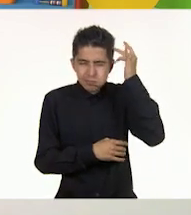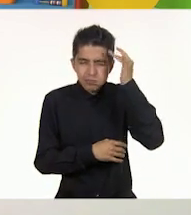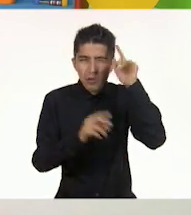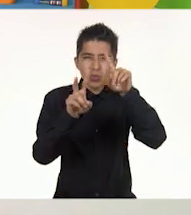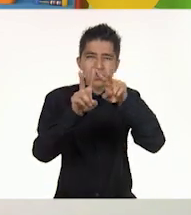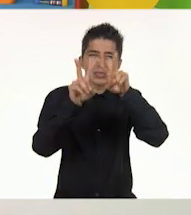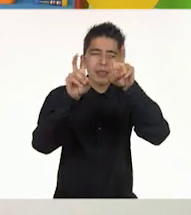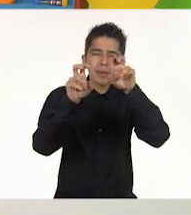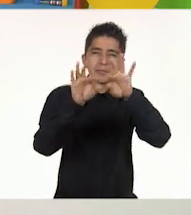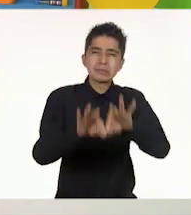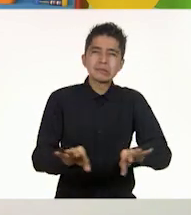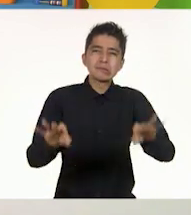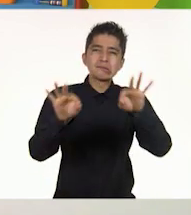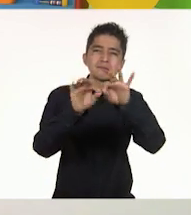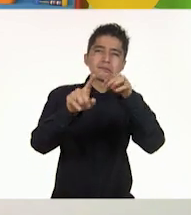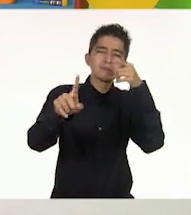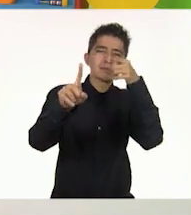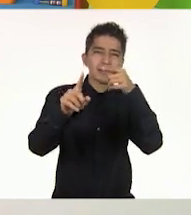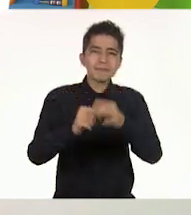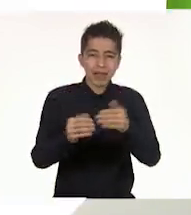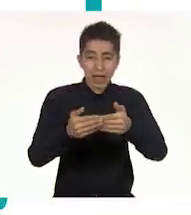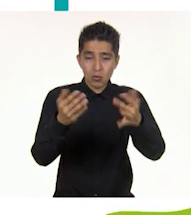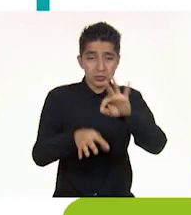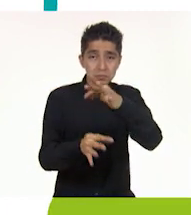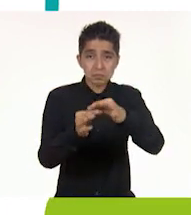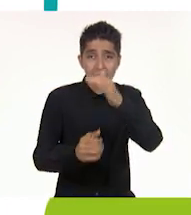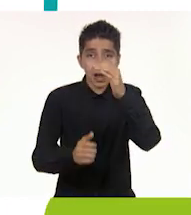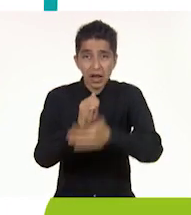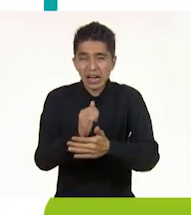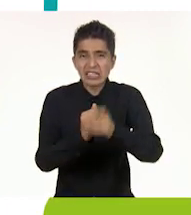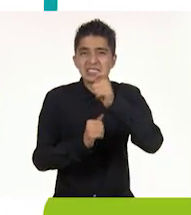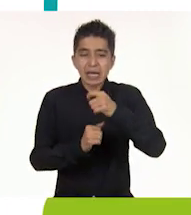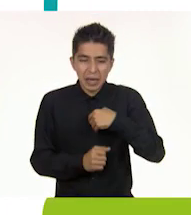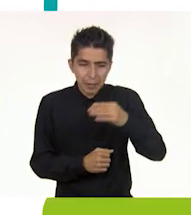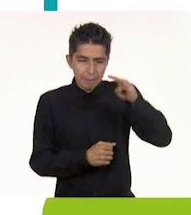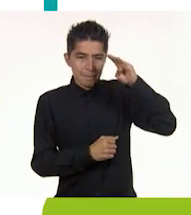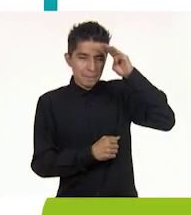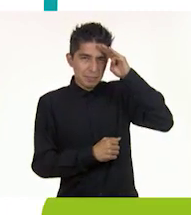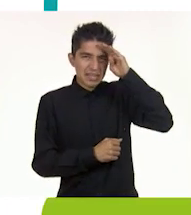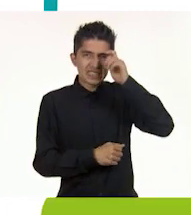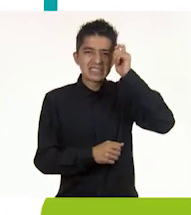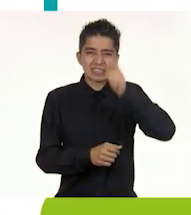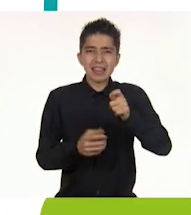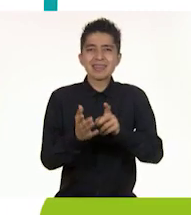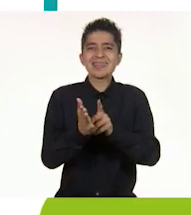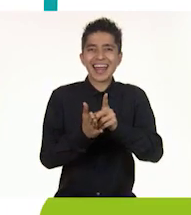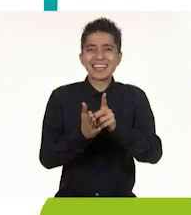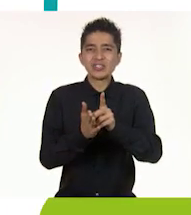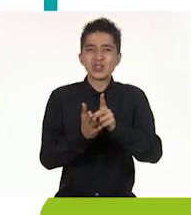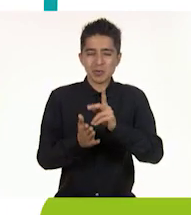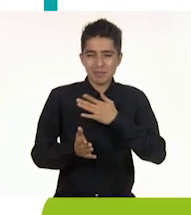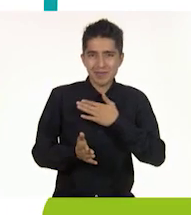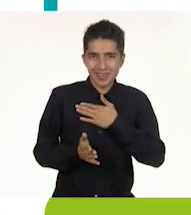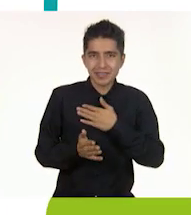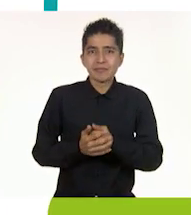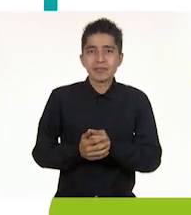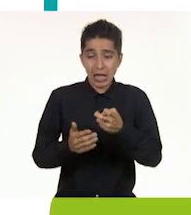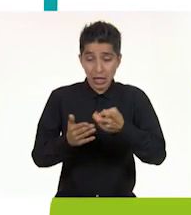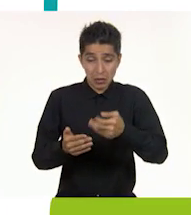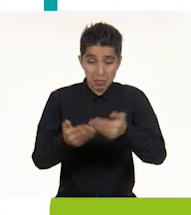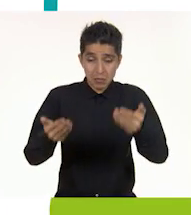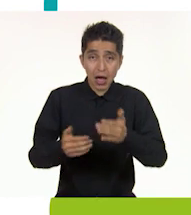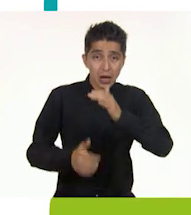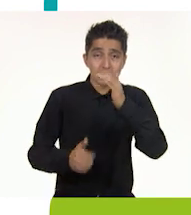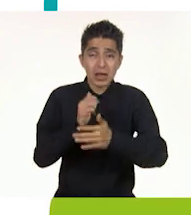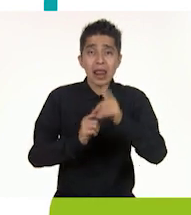muy importante. Y con esto hemos terminado con lo que pensamos sobre nuestros derechos. Y con esto concluimos